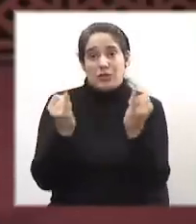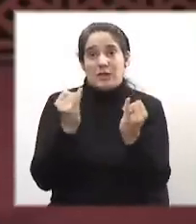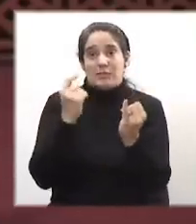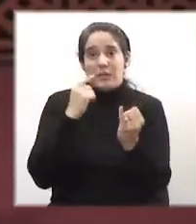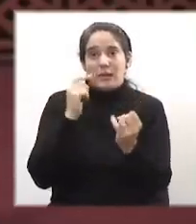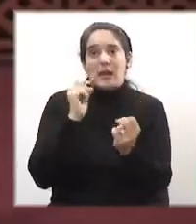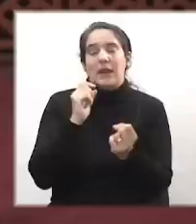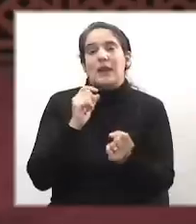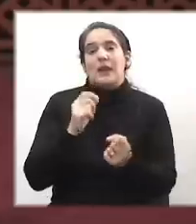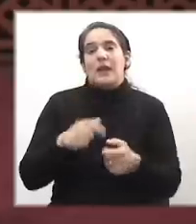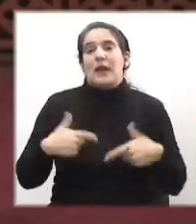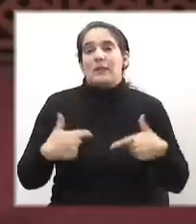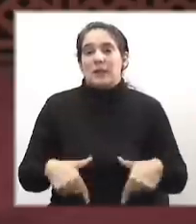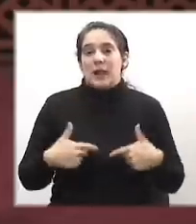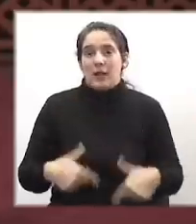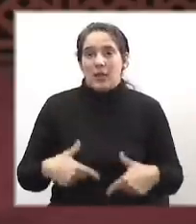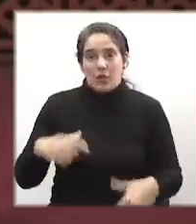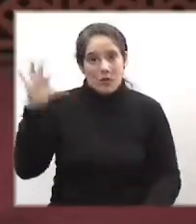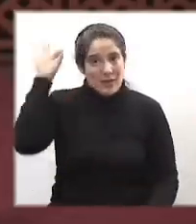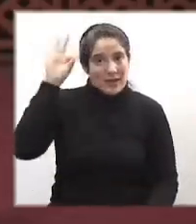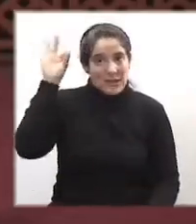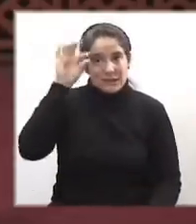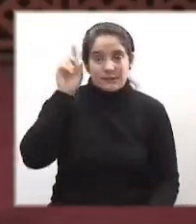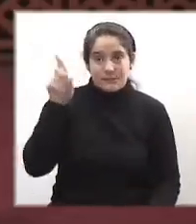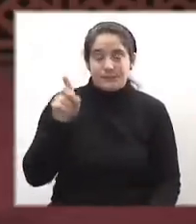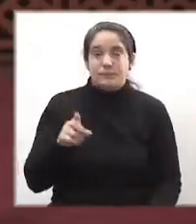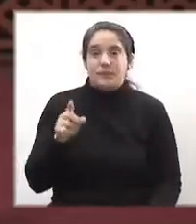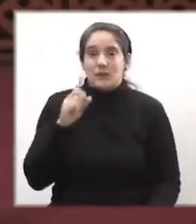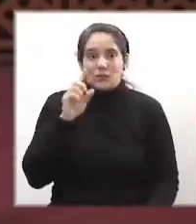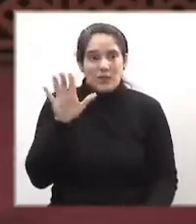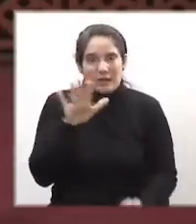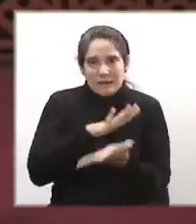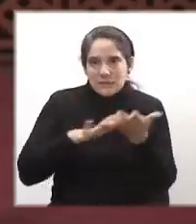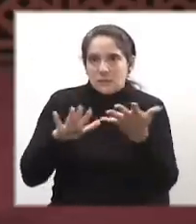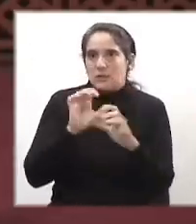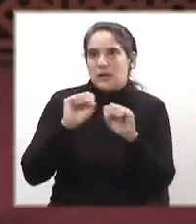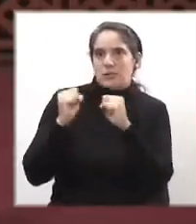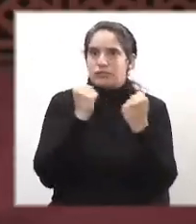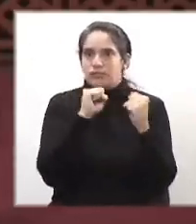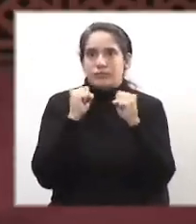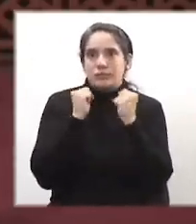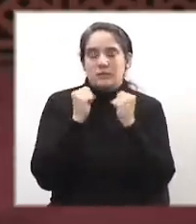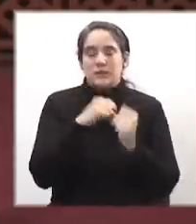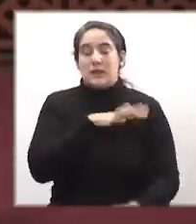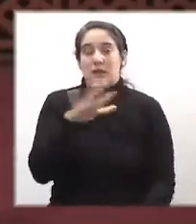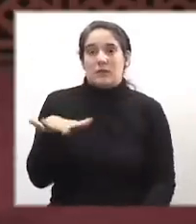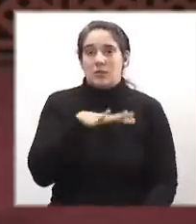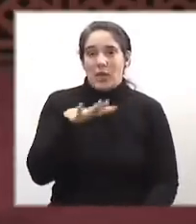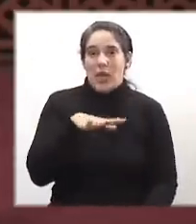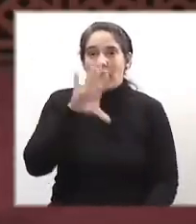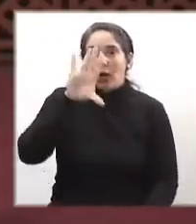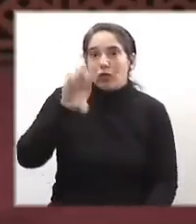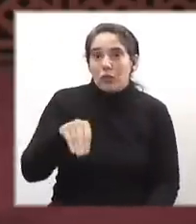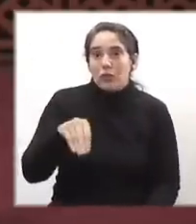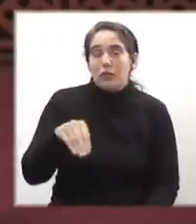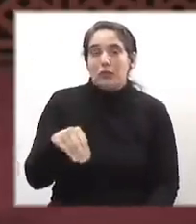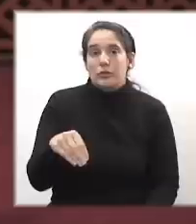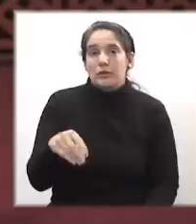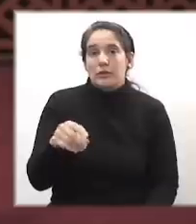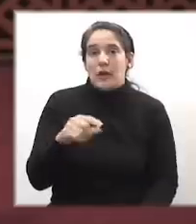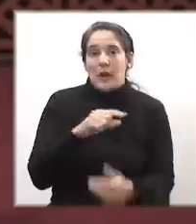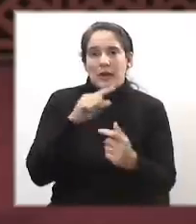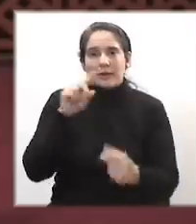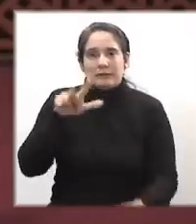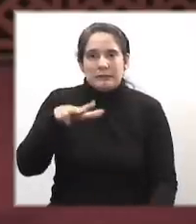embajador de Gran Bretaña. El clima era de conmoción social. Todo esto a menos de